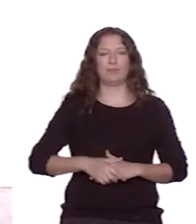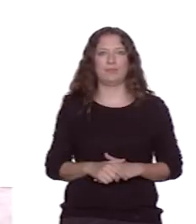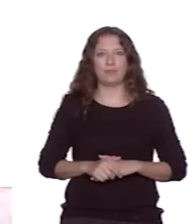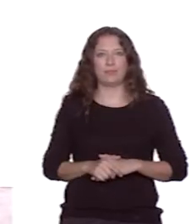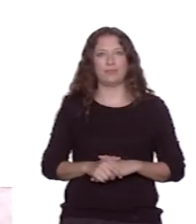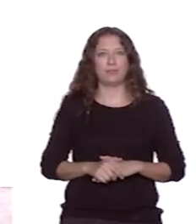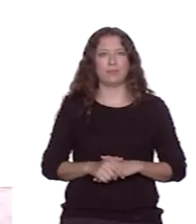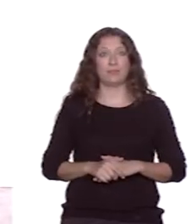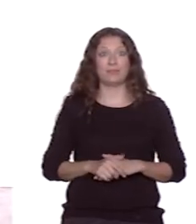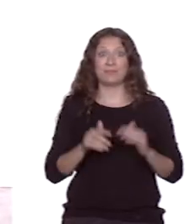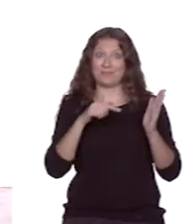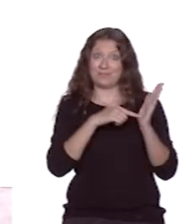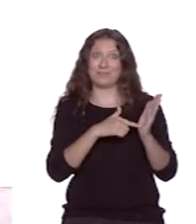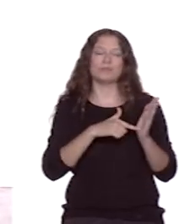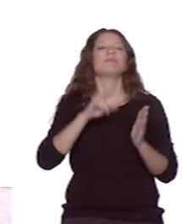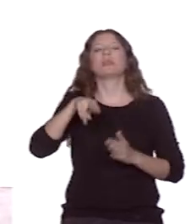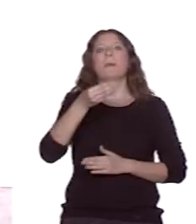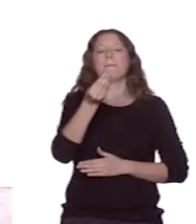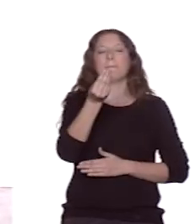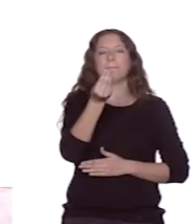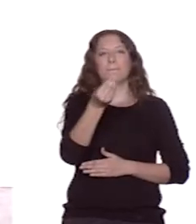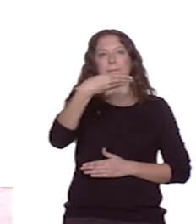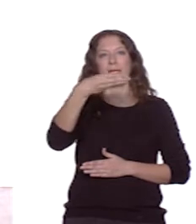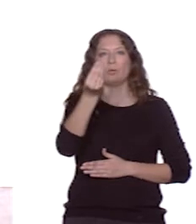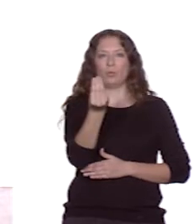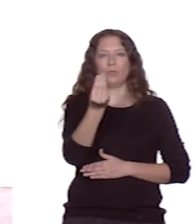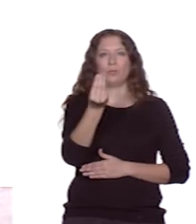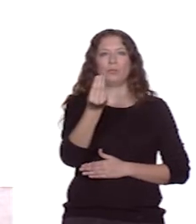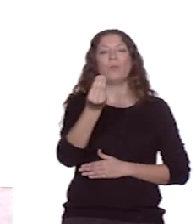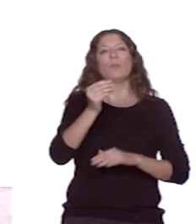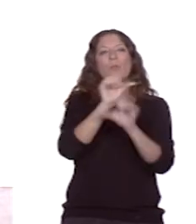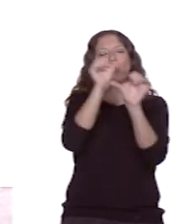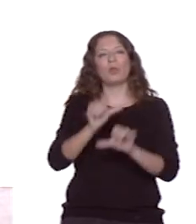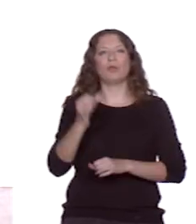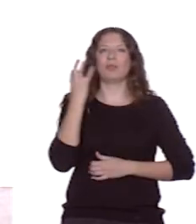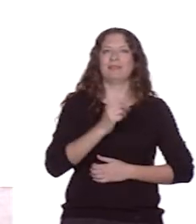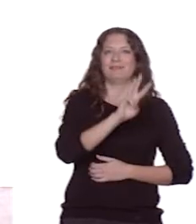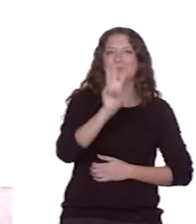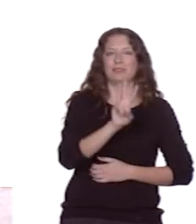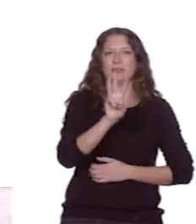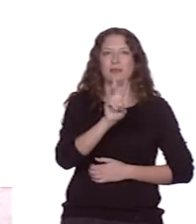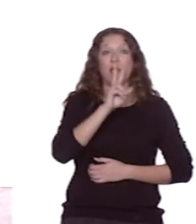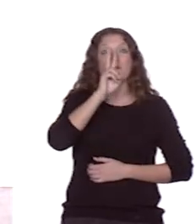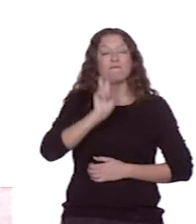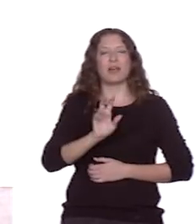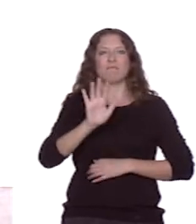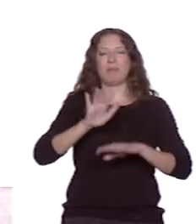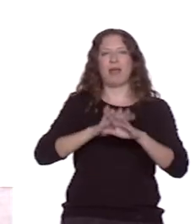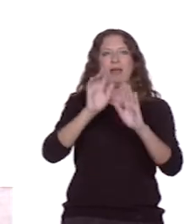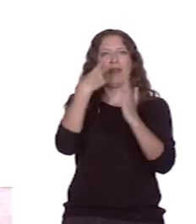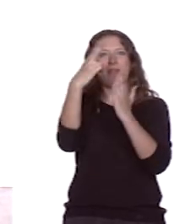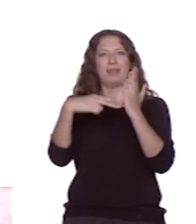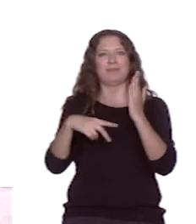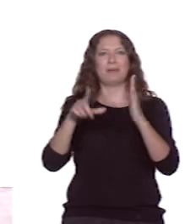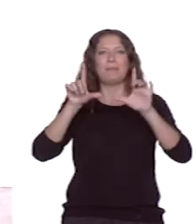Este concretamente es un BQ modelo Cervantes 3 que sirve principalmente para leer en una pantalla de tinta electrónica